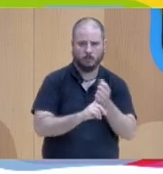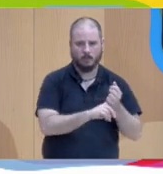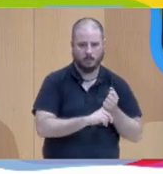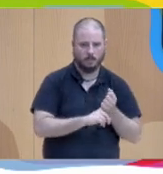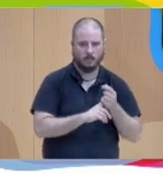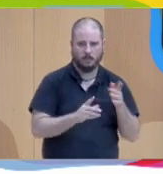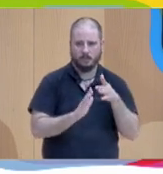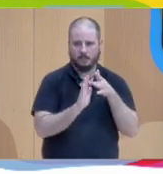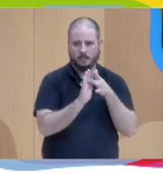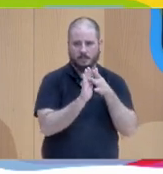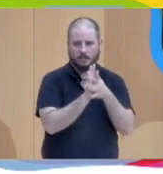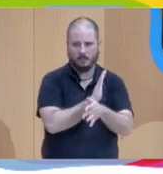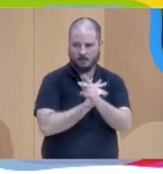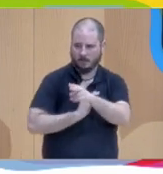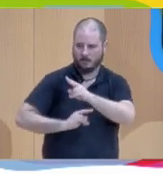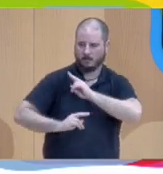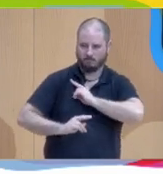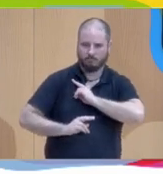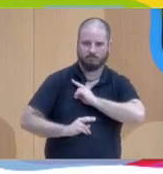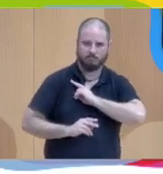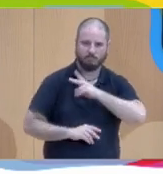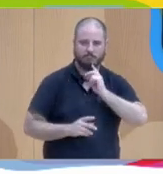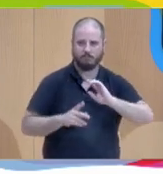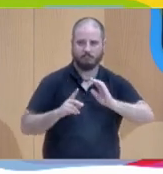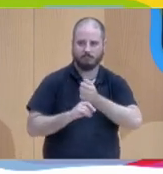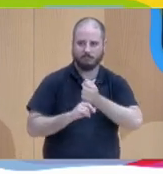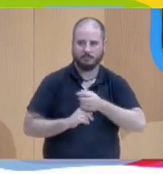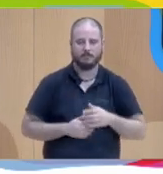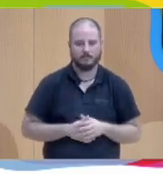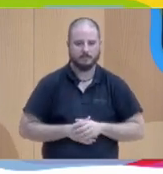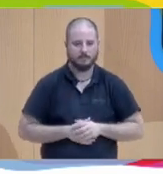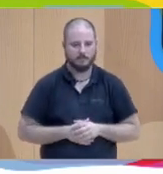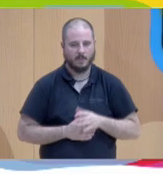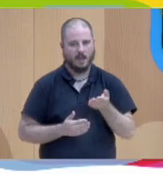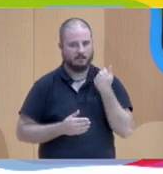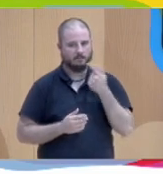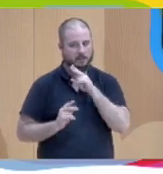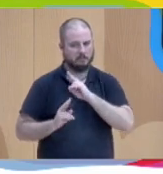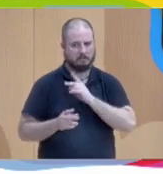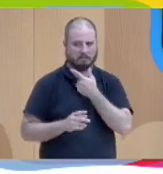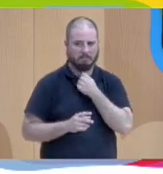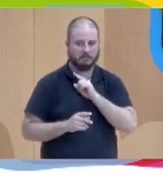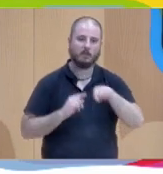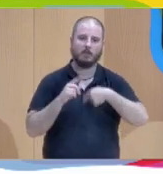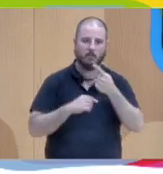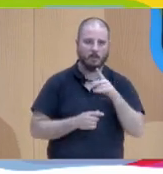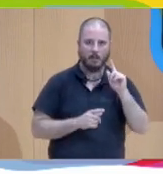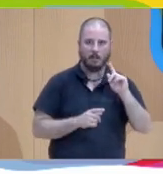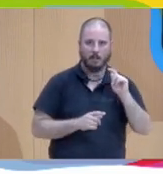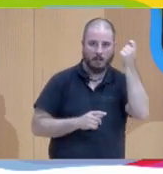significado de esa respuesta también que en aquel momento no me gustó tanto en mi caso la aplicación ha sido